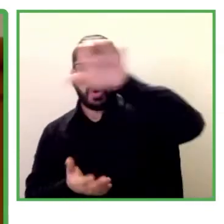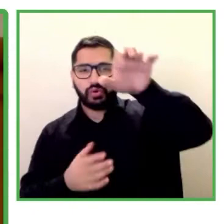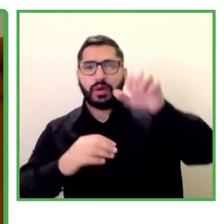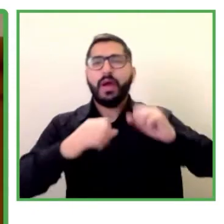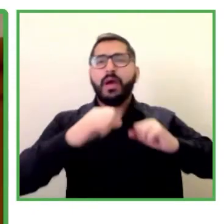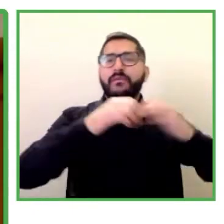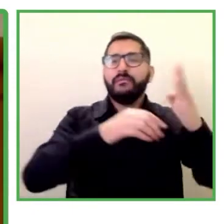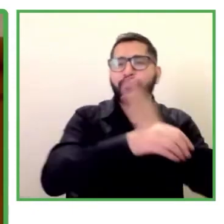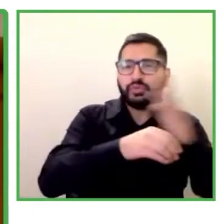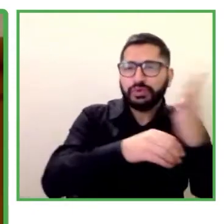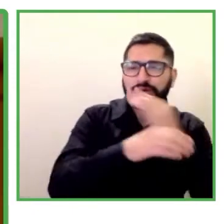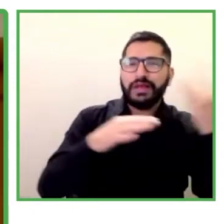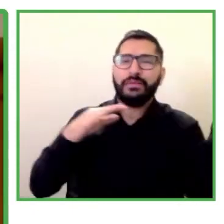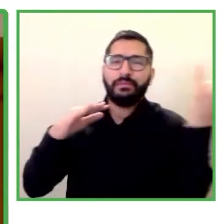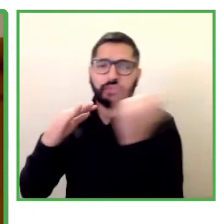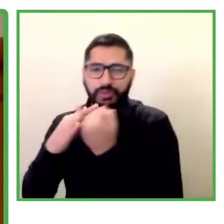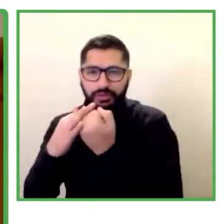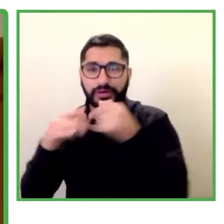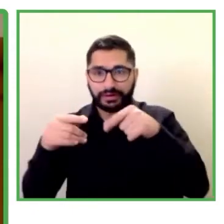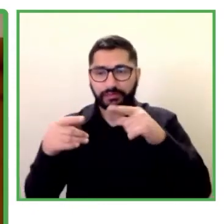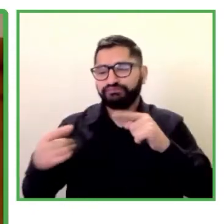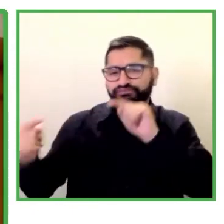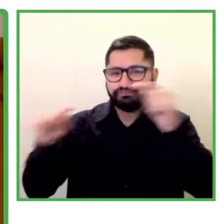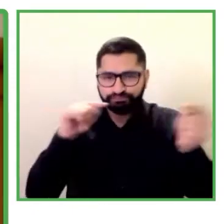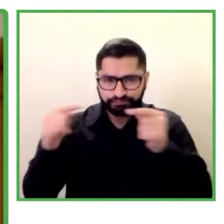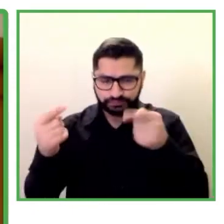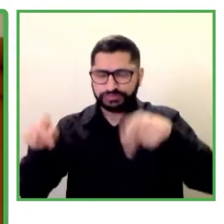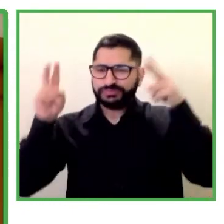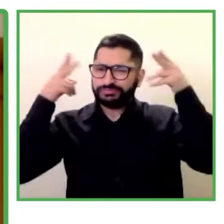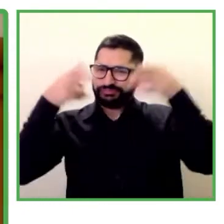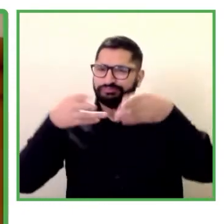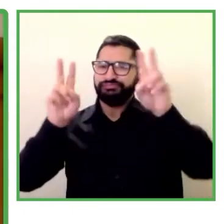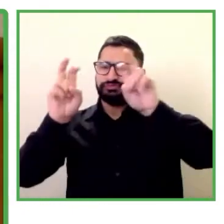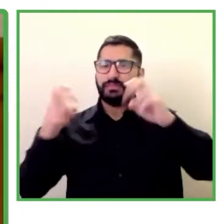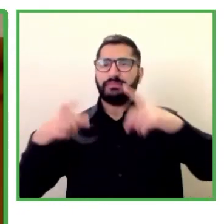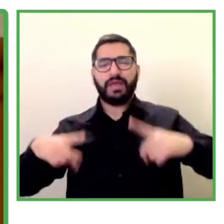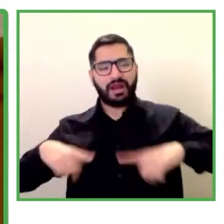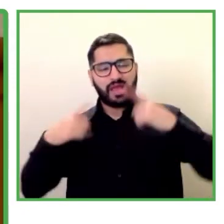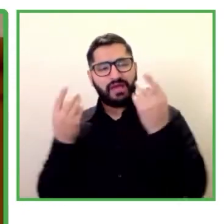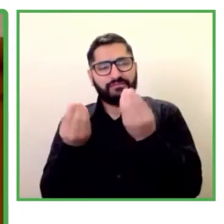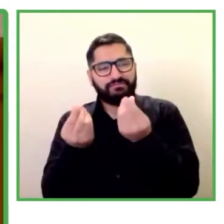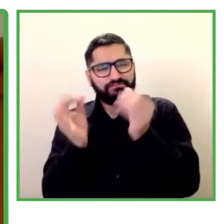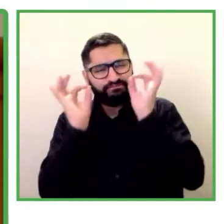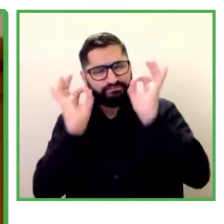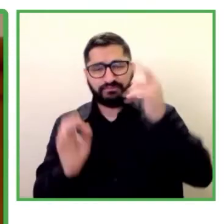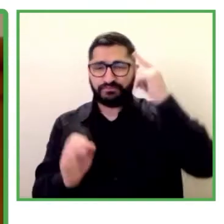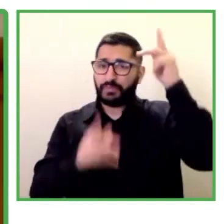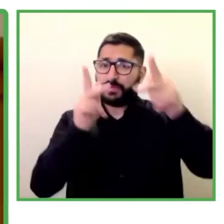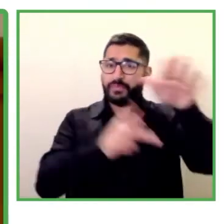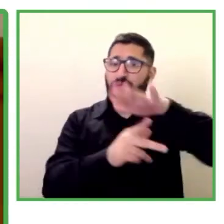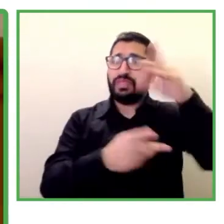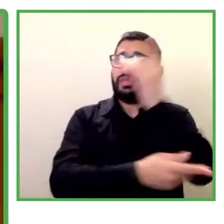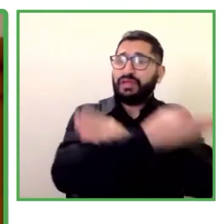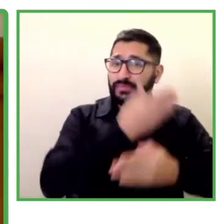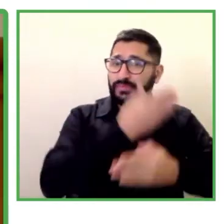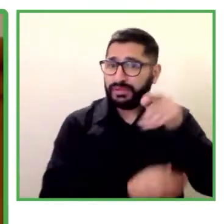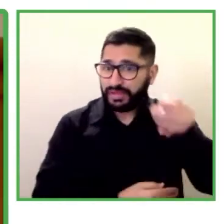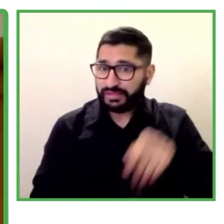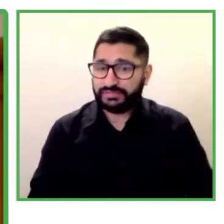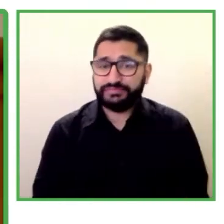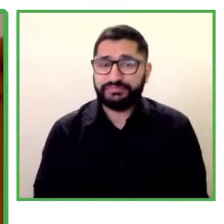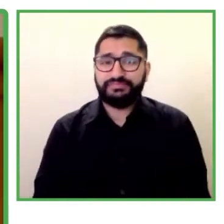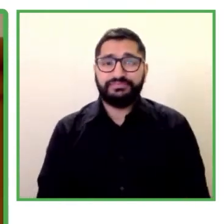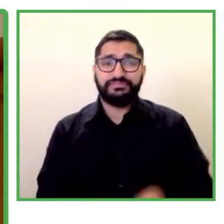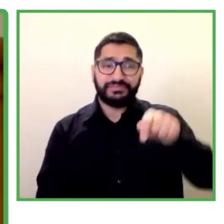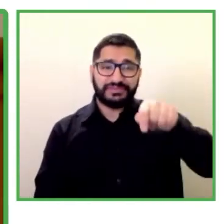tienen un valor fundamental para el empleo de las personas con discapacidad. ¿Por qué? Porque de alguna manera son ese espacio que las